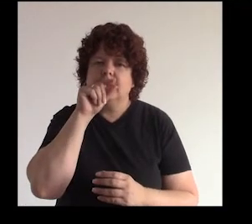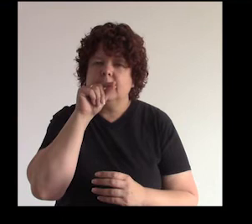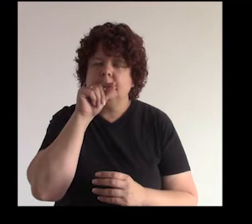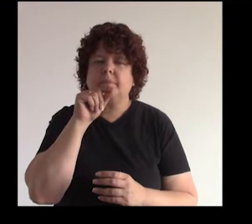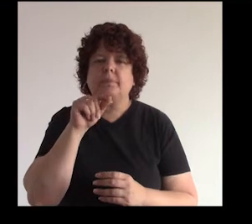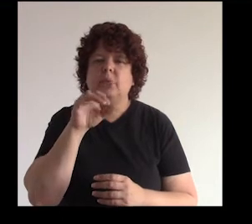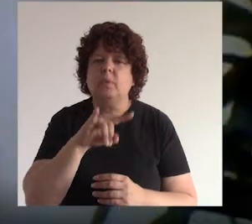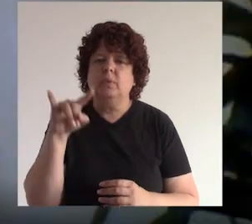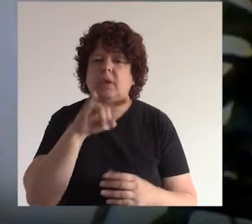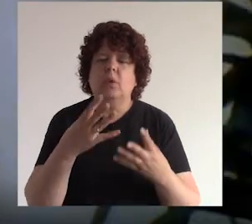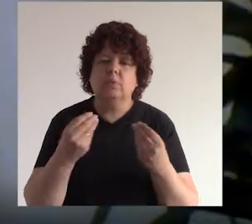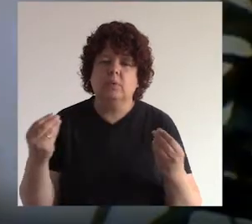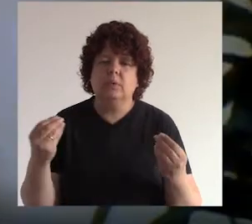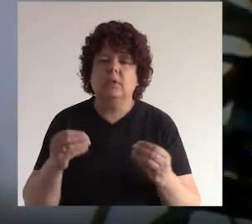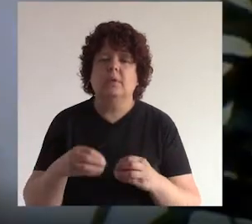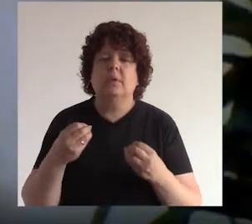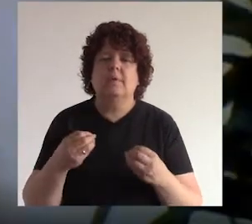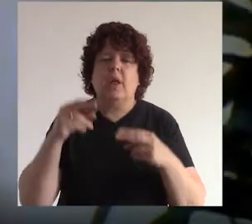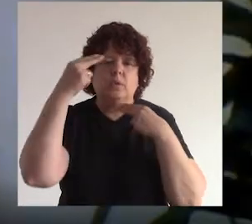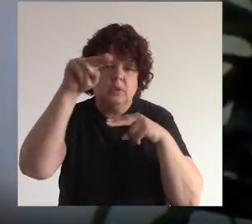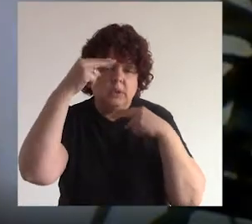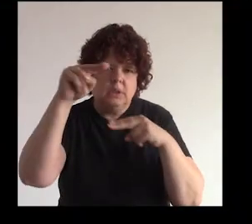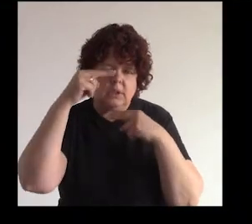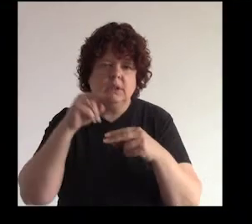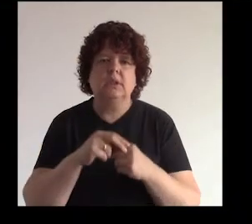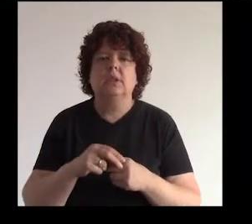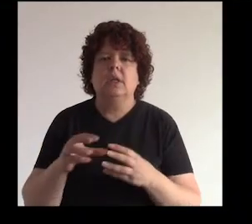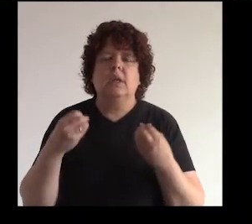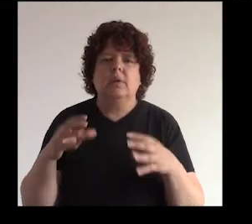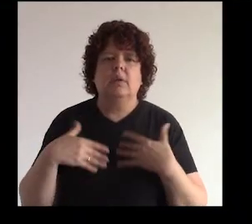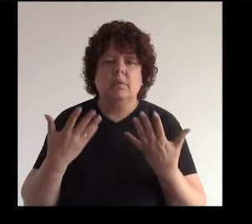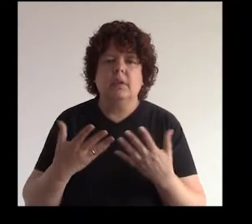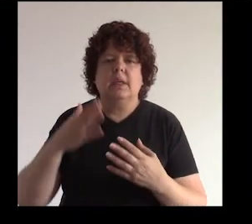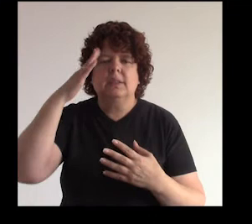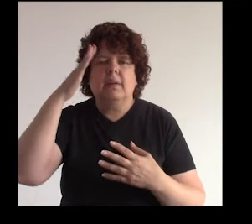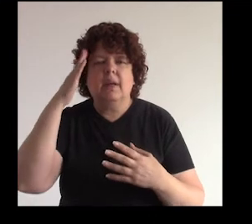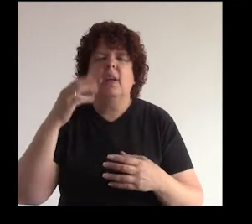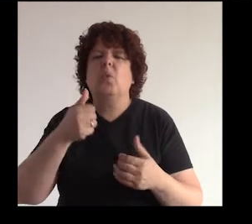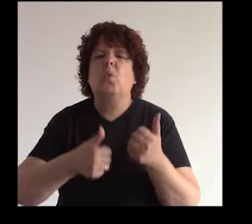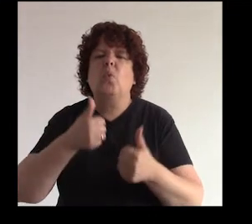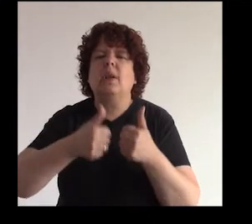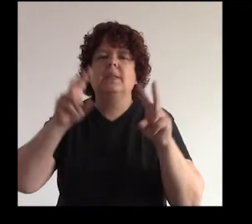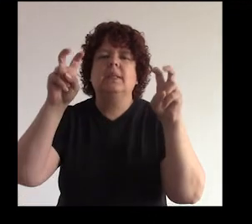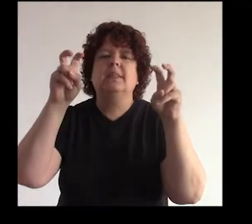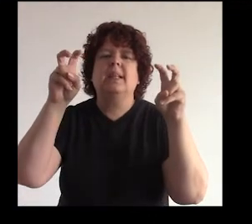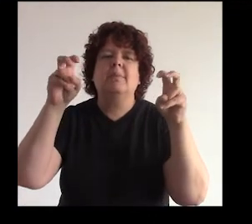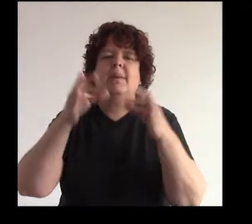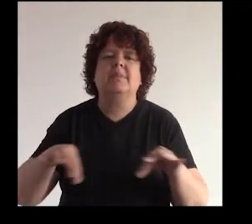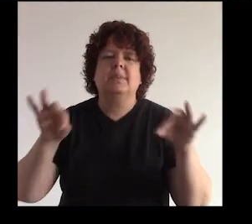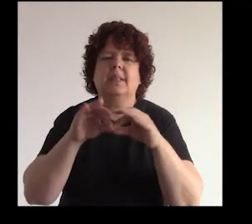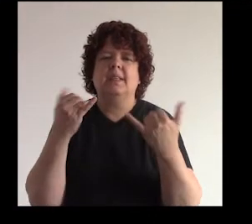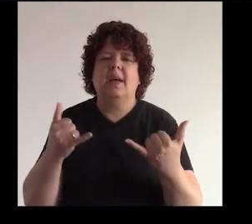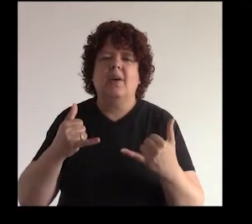también el twitter se utiliza mucho para estar al día en las noticias para poder saber de qué se está hablando en este